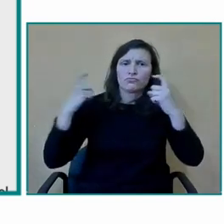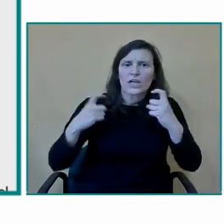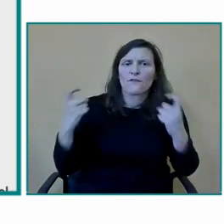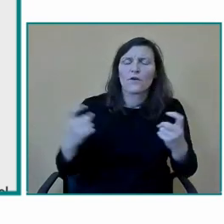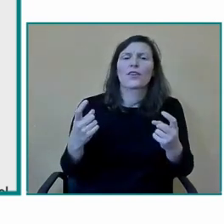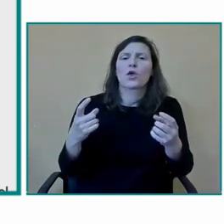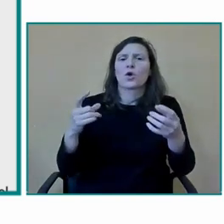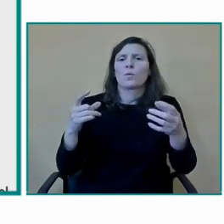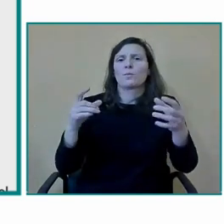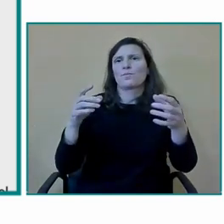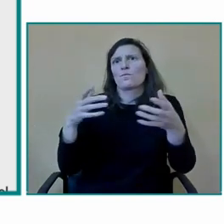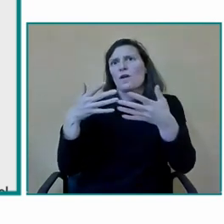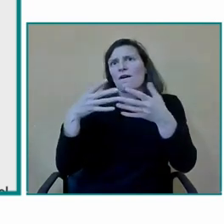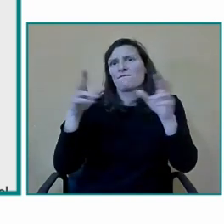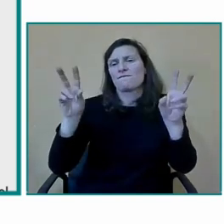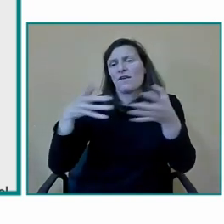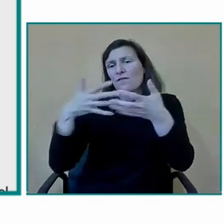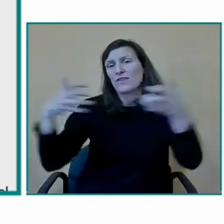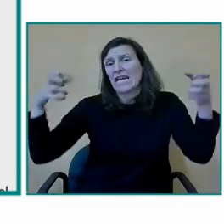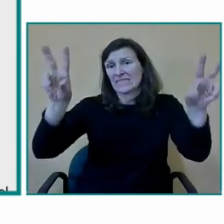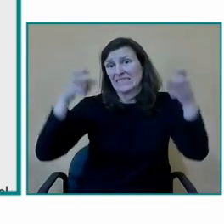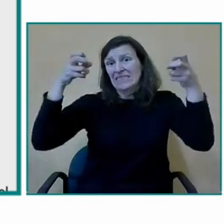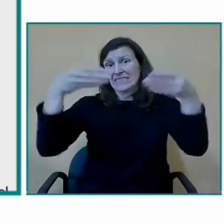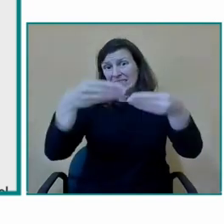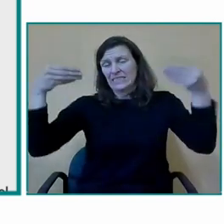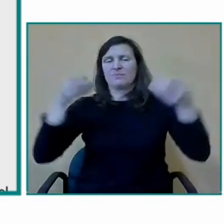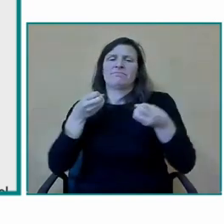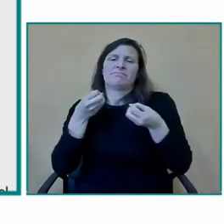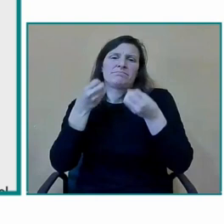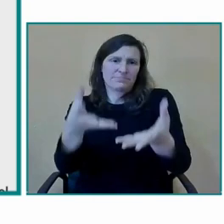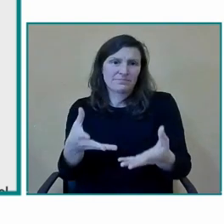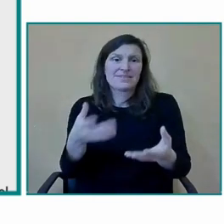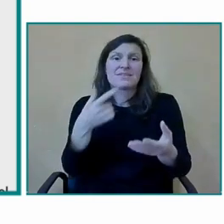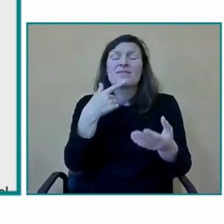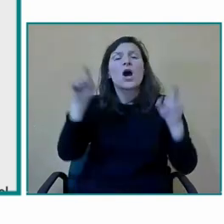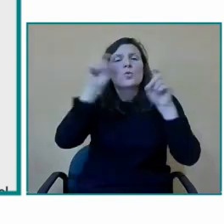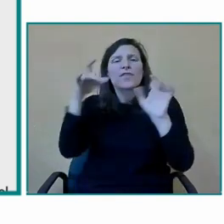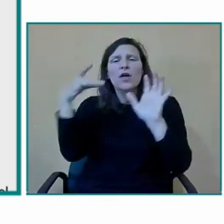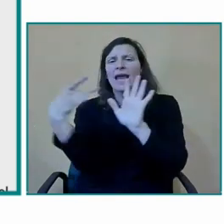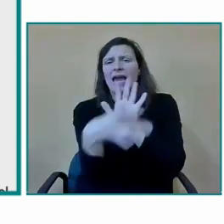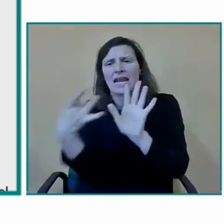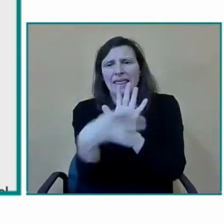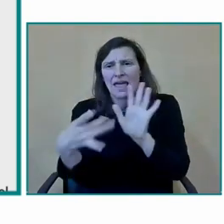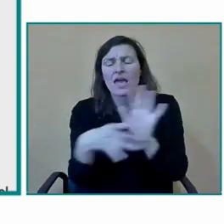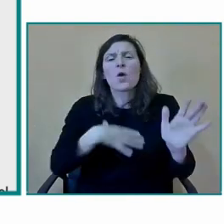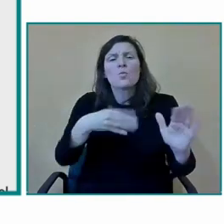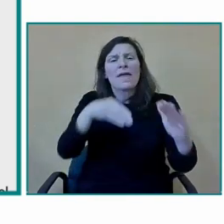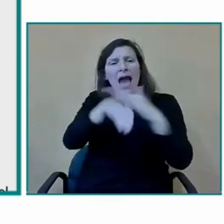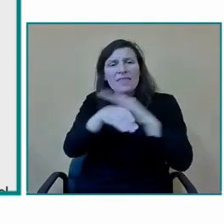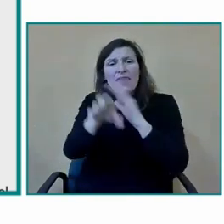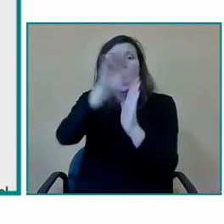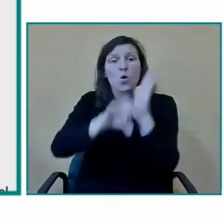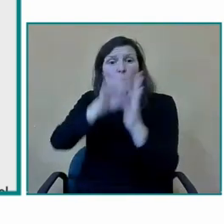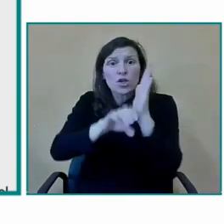frase tan maravillosa que dice que una educación de calidad y la posibilidad de acceder al currículo de acuerdo a sus capacidades con la propuesta